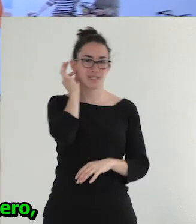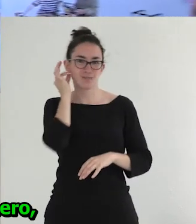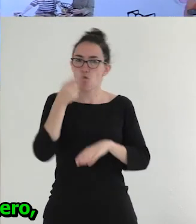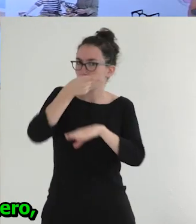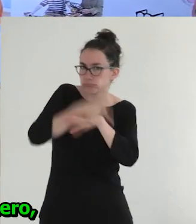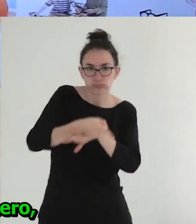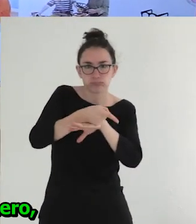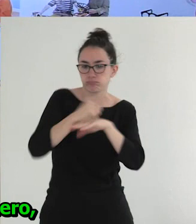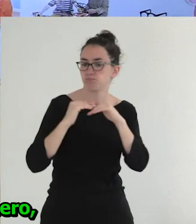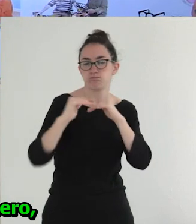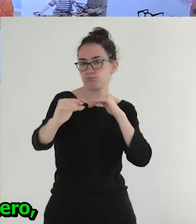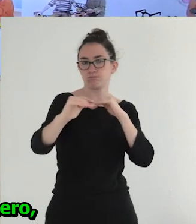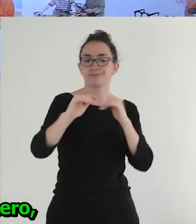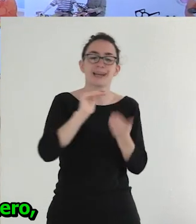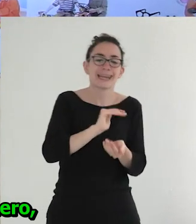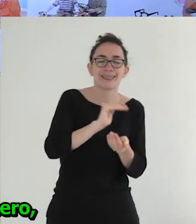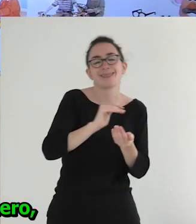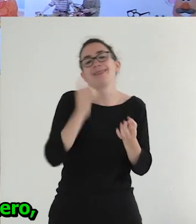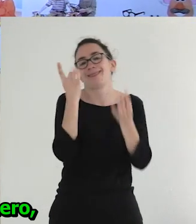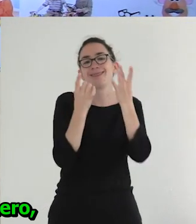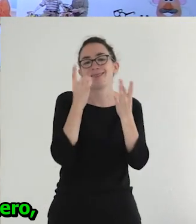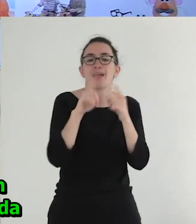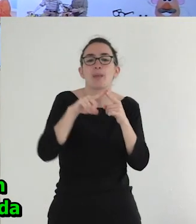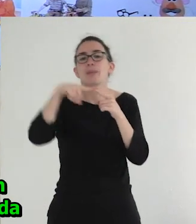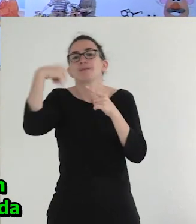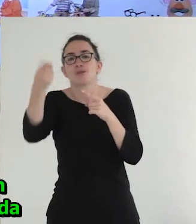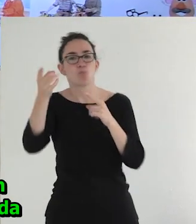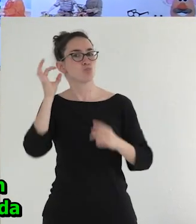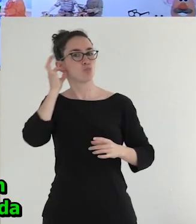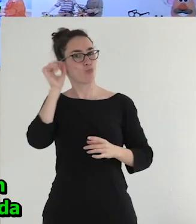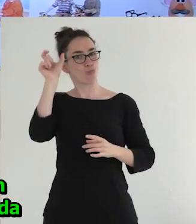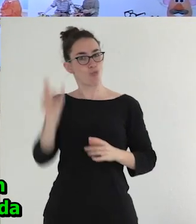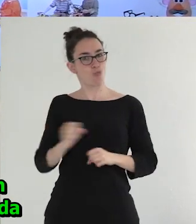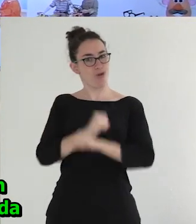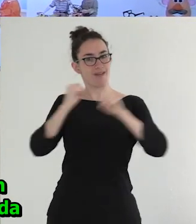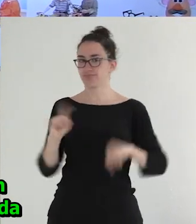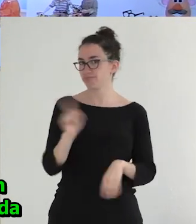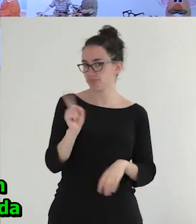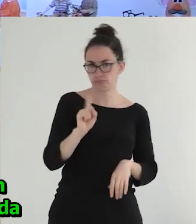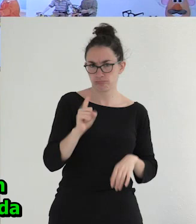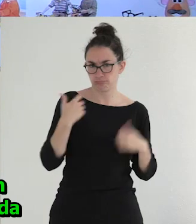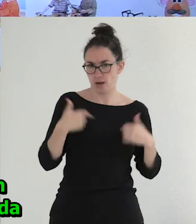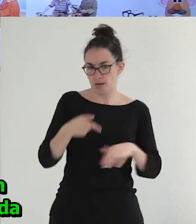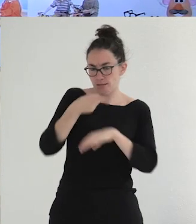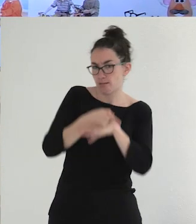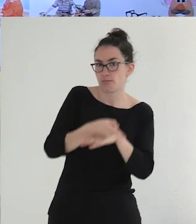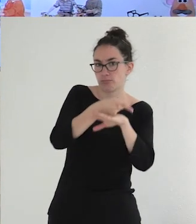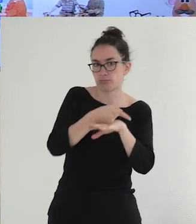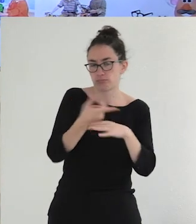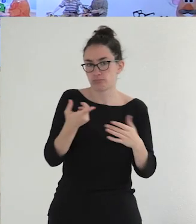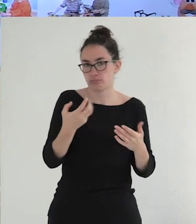pasa de eso a ser una mujer, no hay como una adolescencia de género, sino que hay el abandono de según qué tipo de feminidad muy